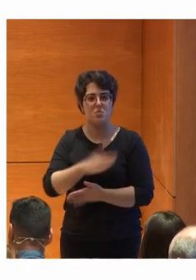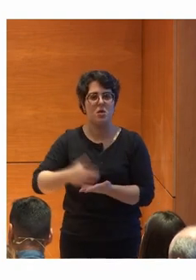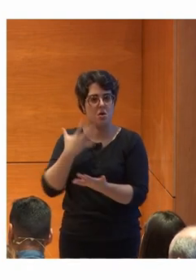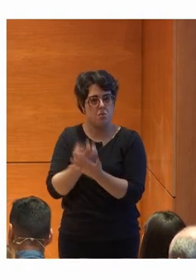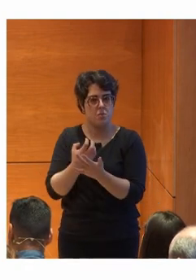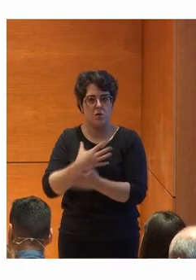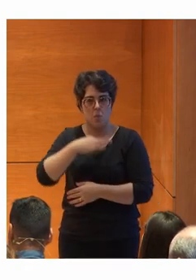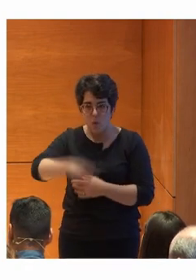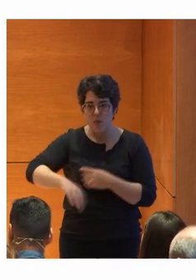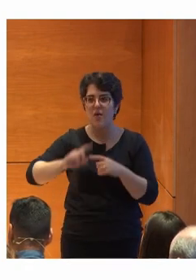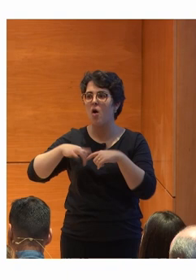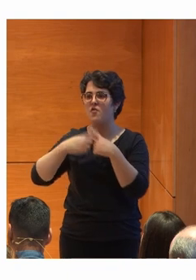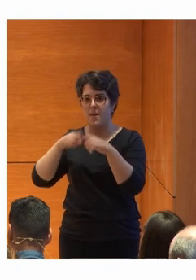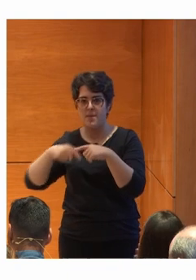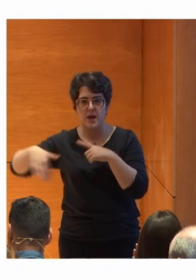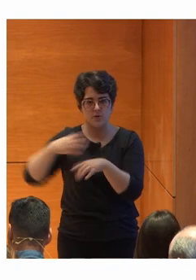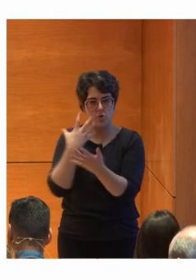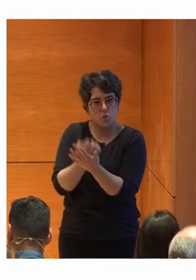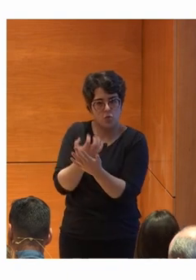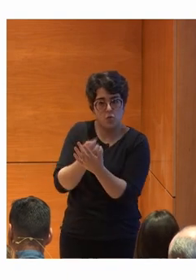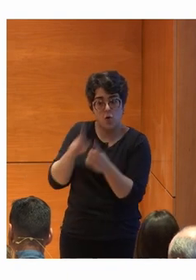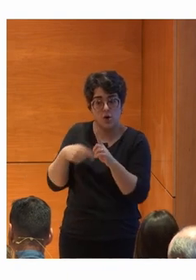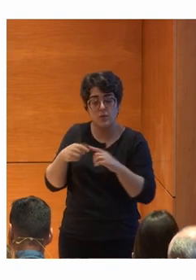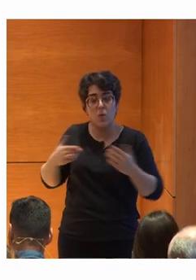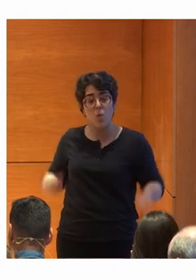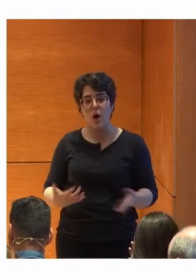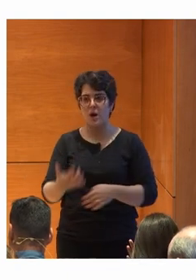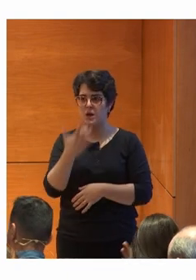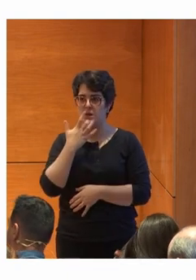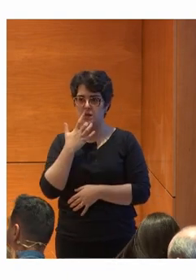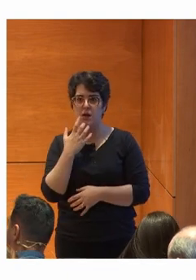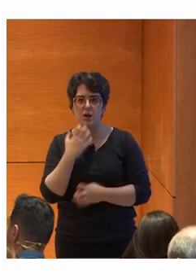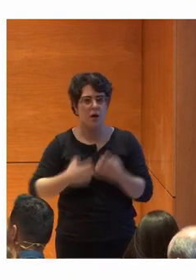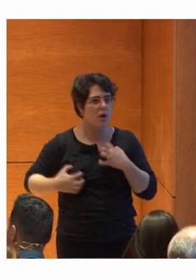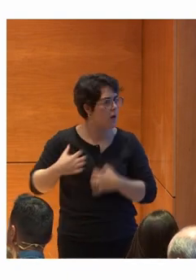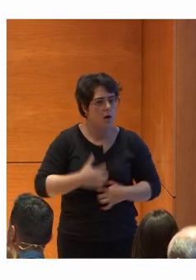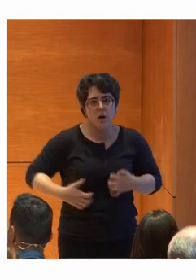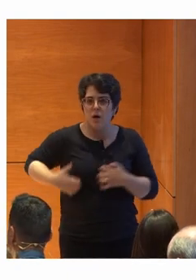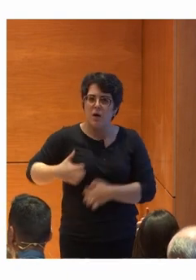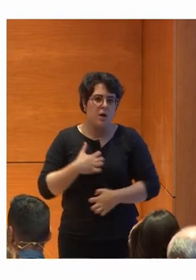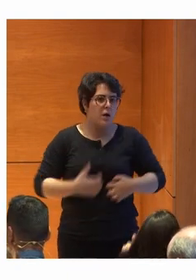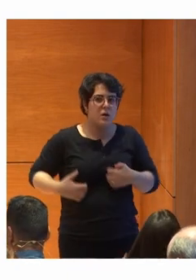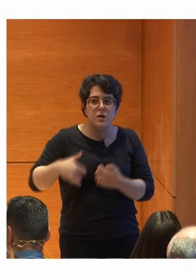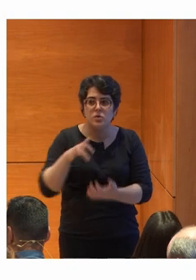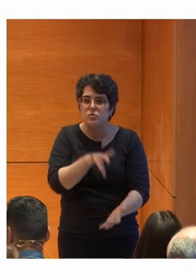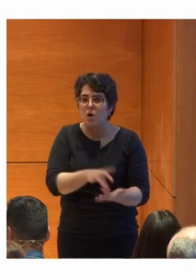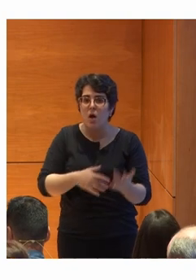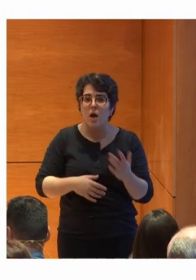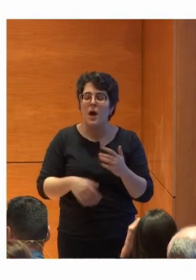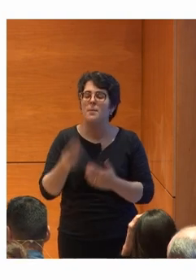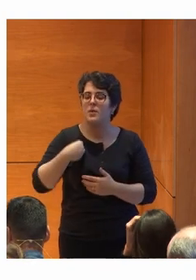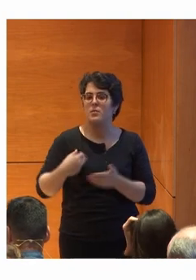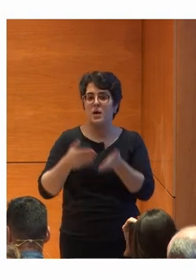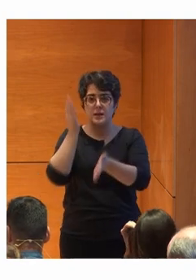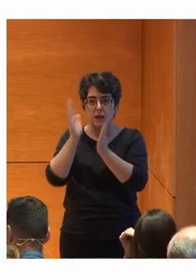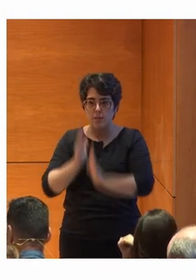familiares, su entorno, para que ante una potencial crisis de ansiedad, pues que esa